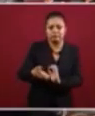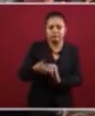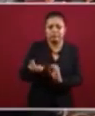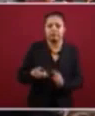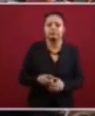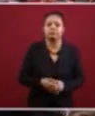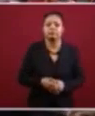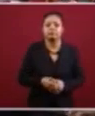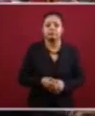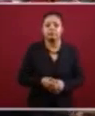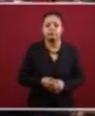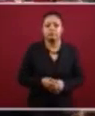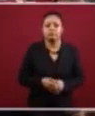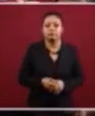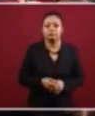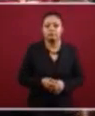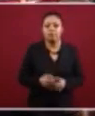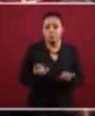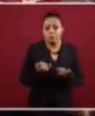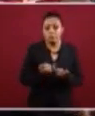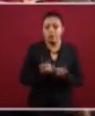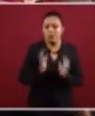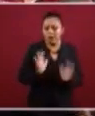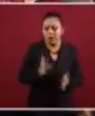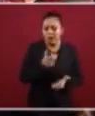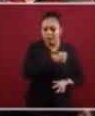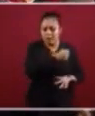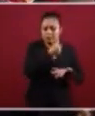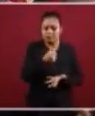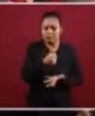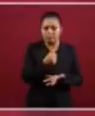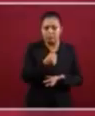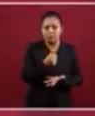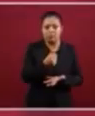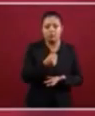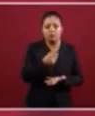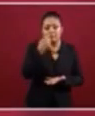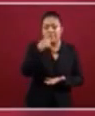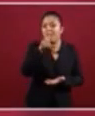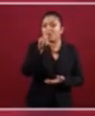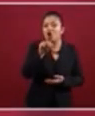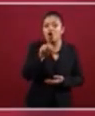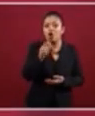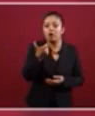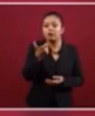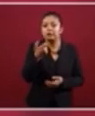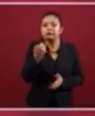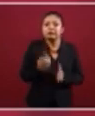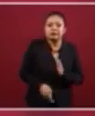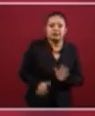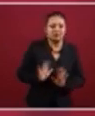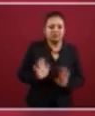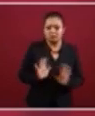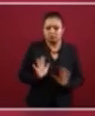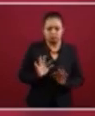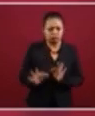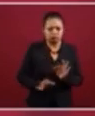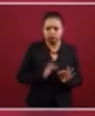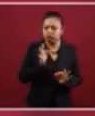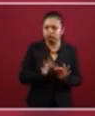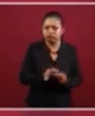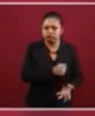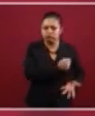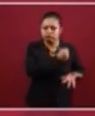previsto en el presupuesto de que no falten los recursos